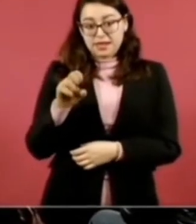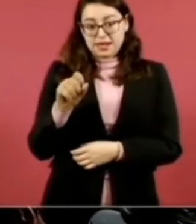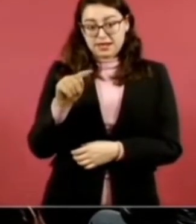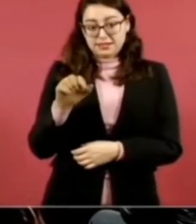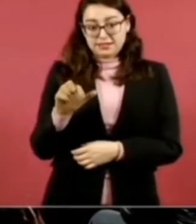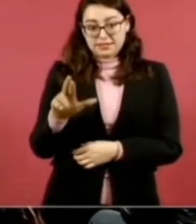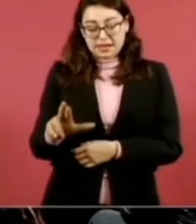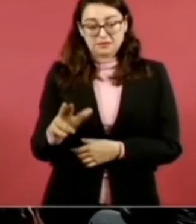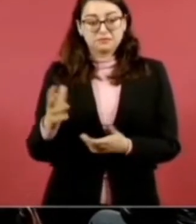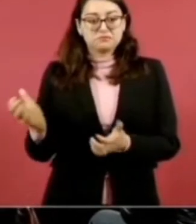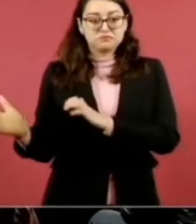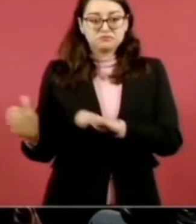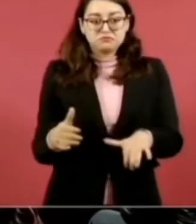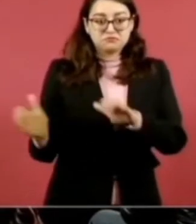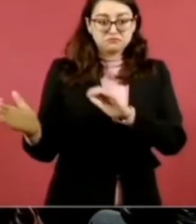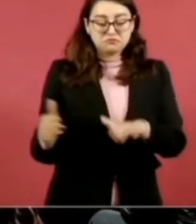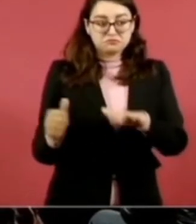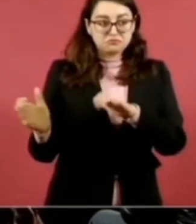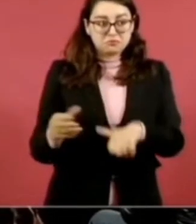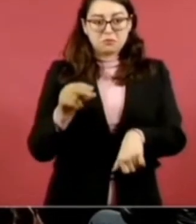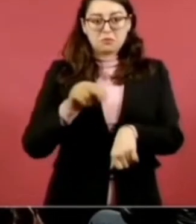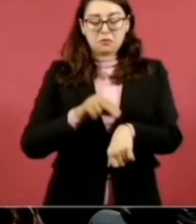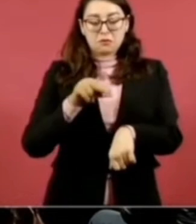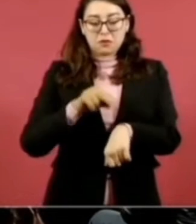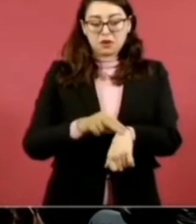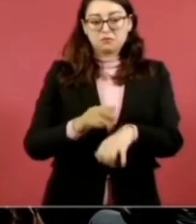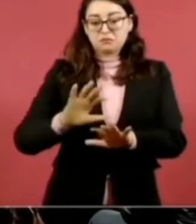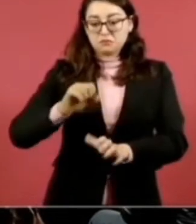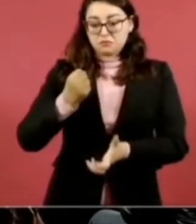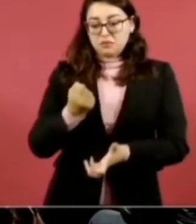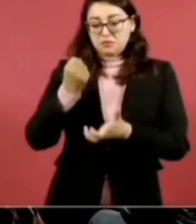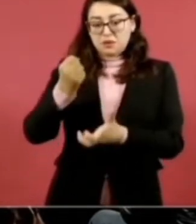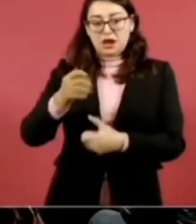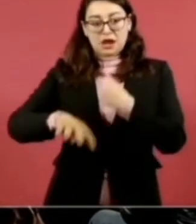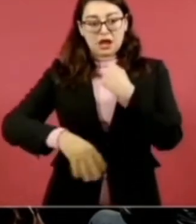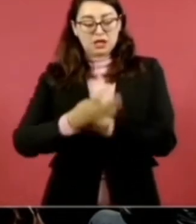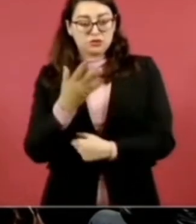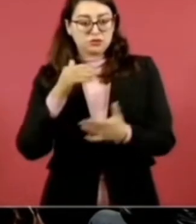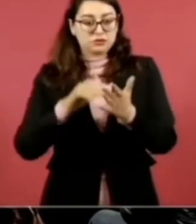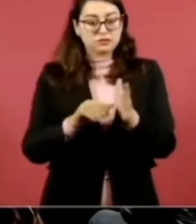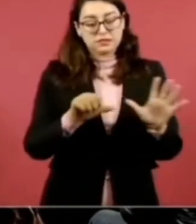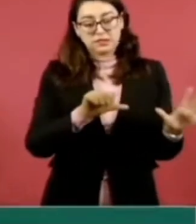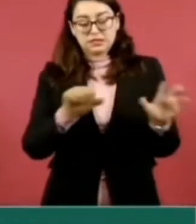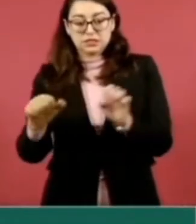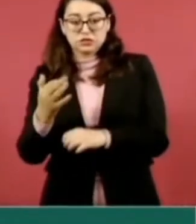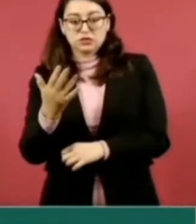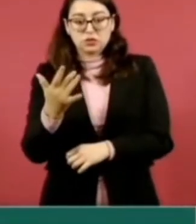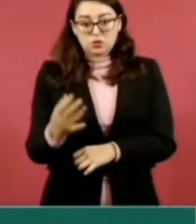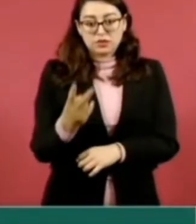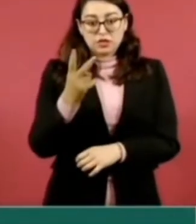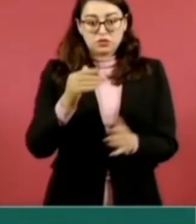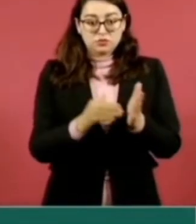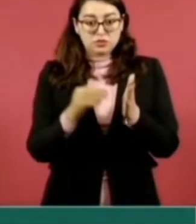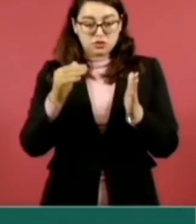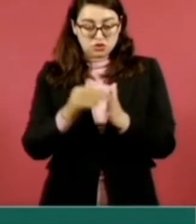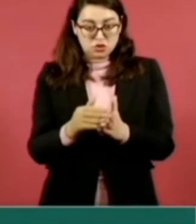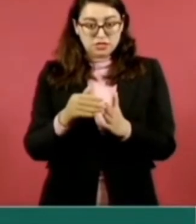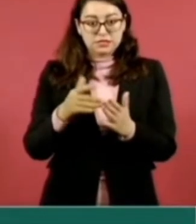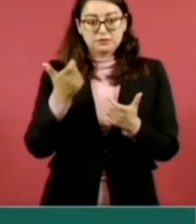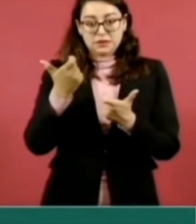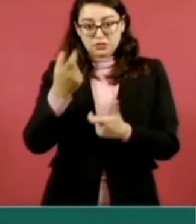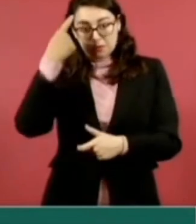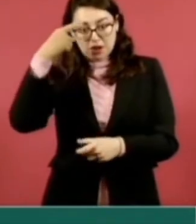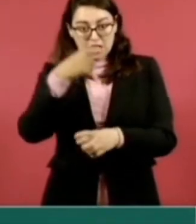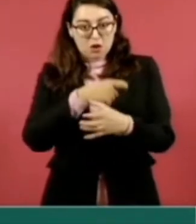médicos, una inversión de 14 mil 652 millones de pesos para la compra de equipo médico y